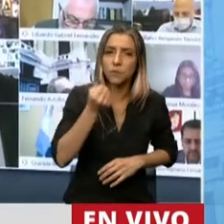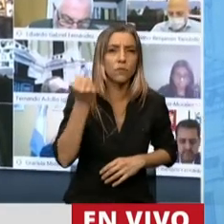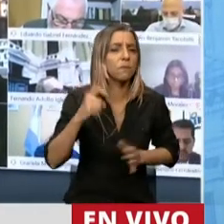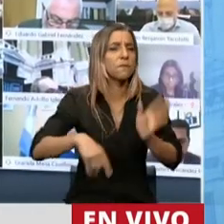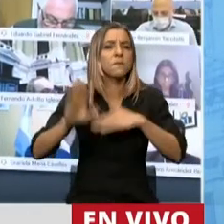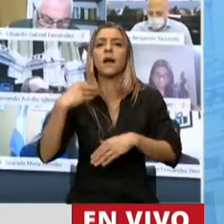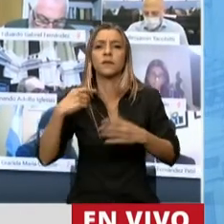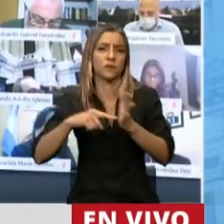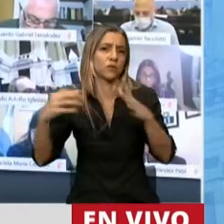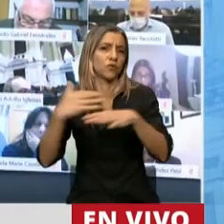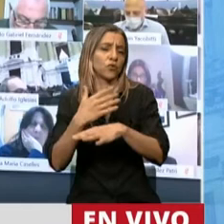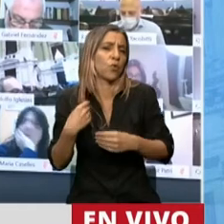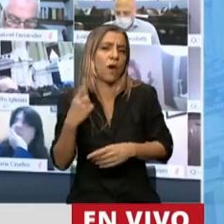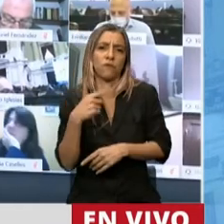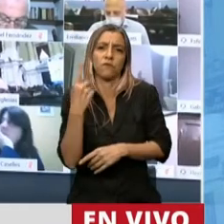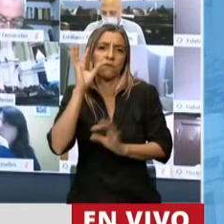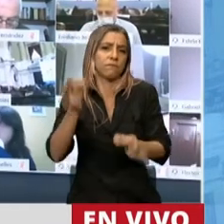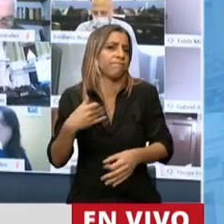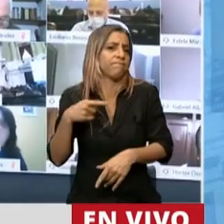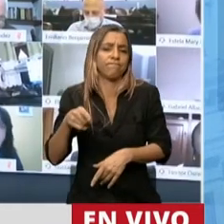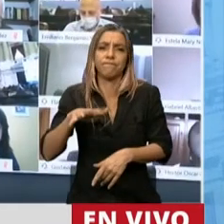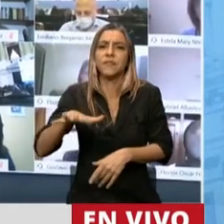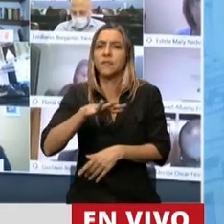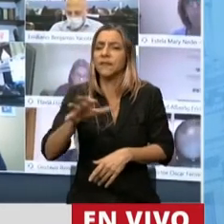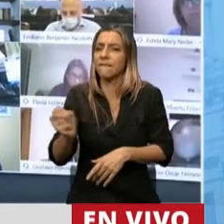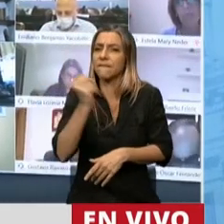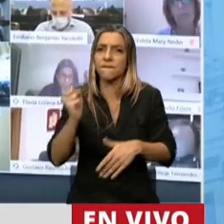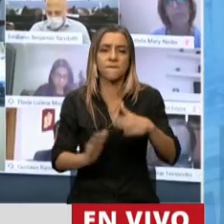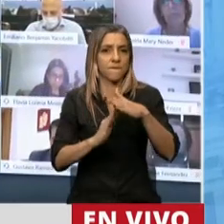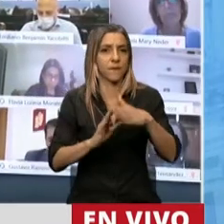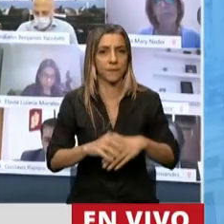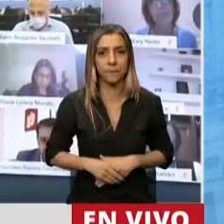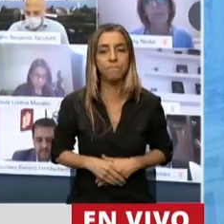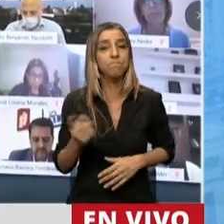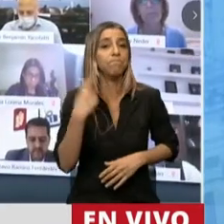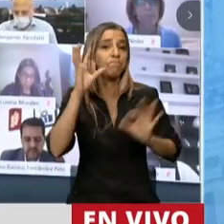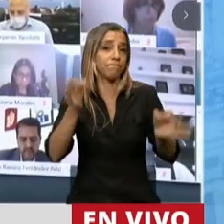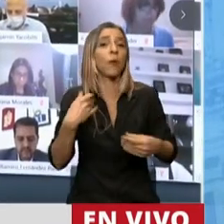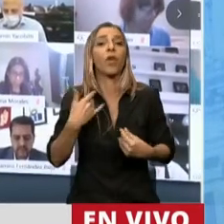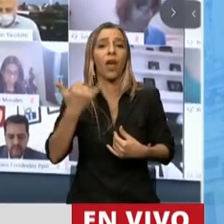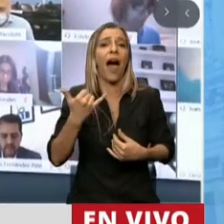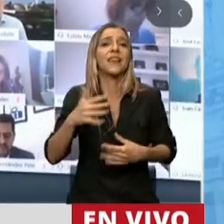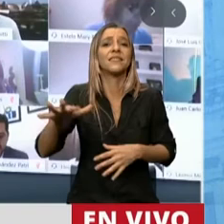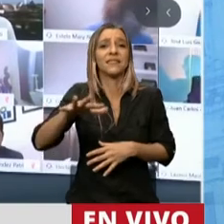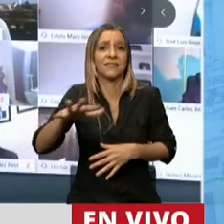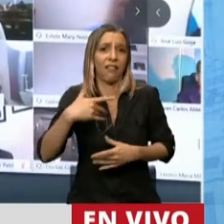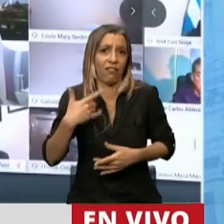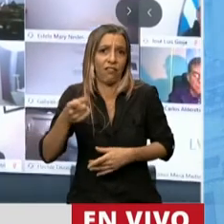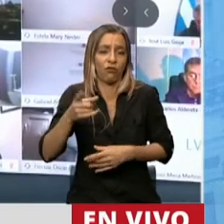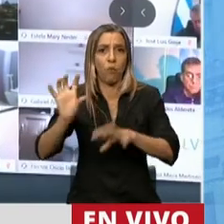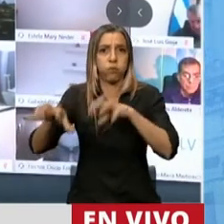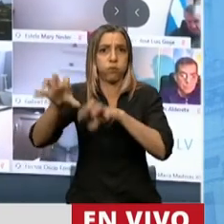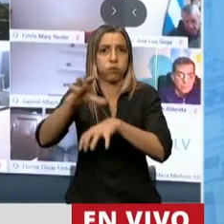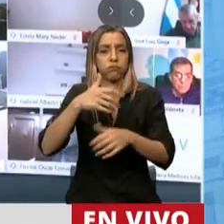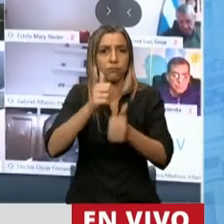específicamente es un sector clave, al punto que en el polo tecnológico con el que contamos en nuestro distrito reside el